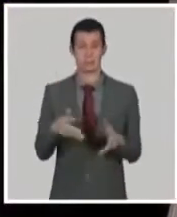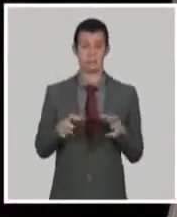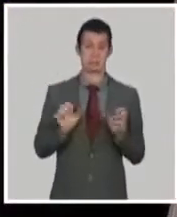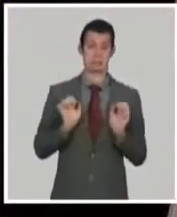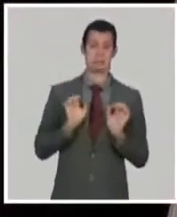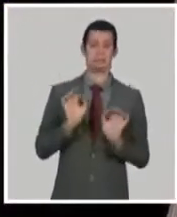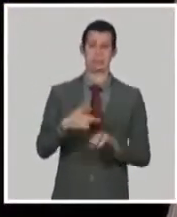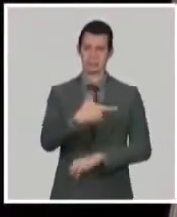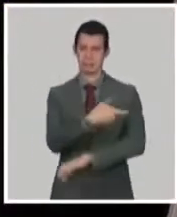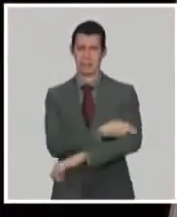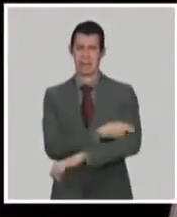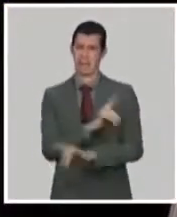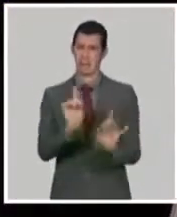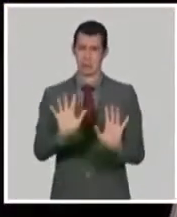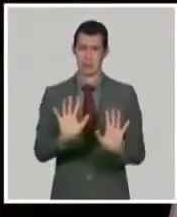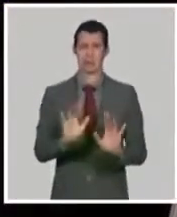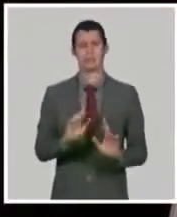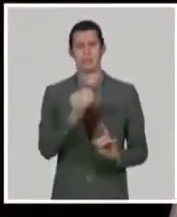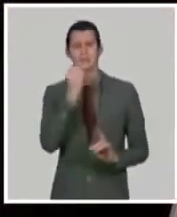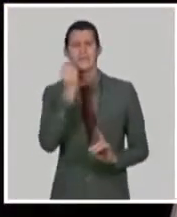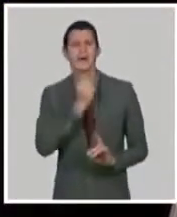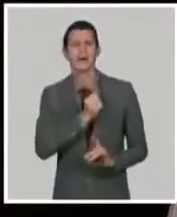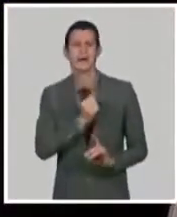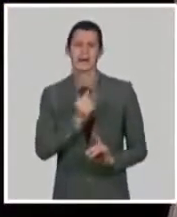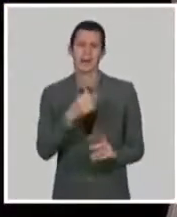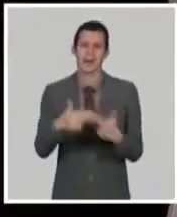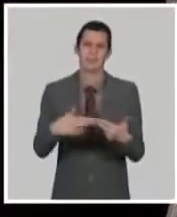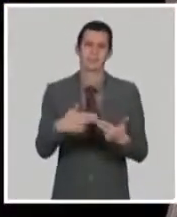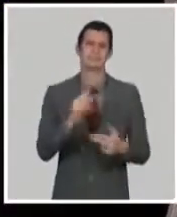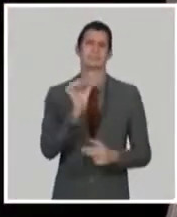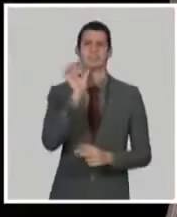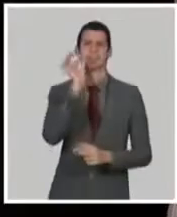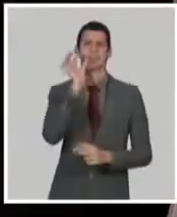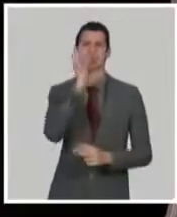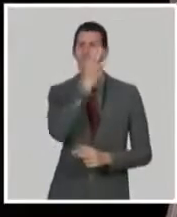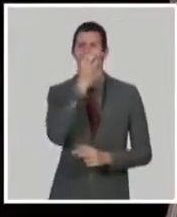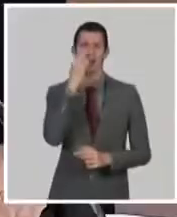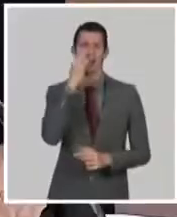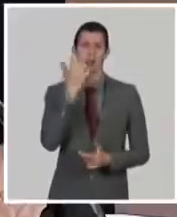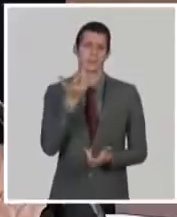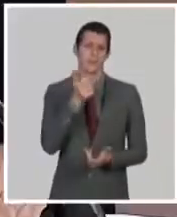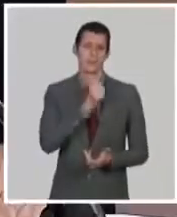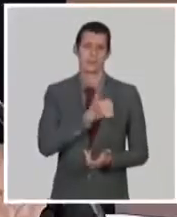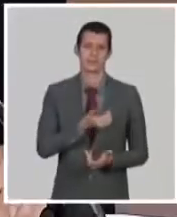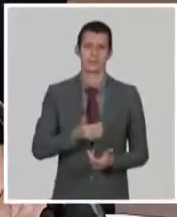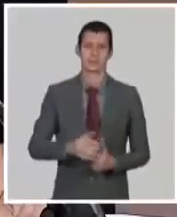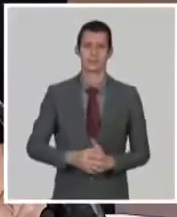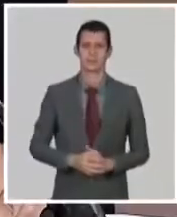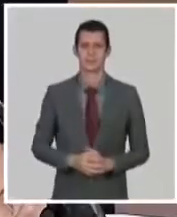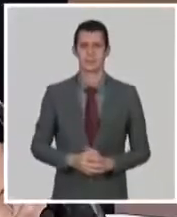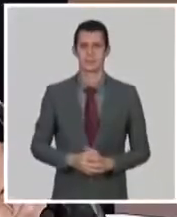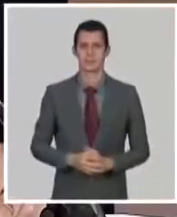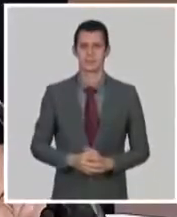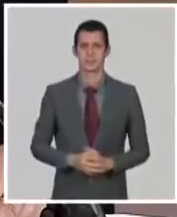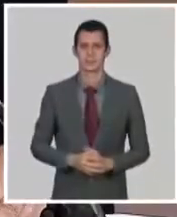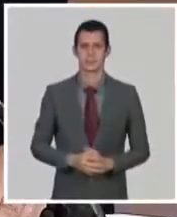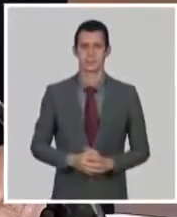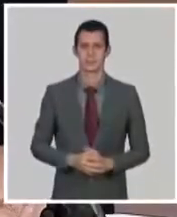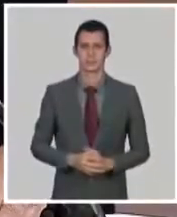Exactamente. Entonces, la vía mucosa, además, que es el puerto de entrada del virus, también participa